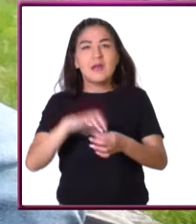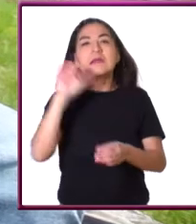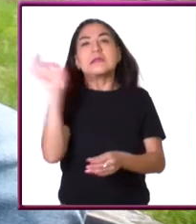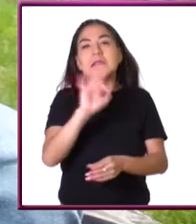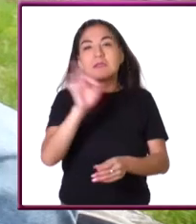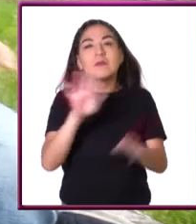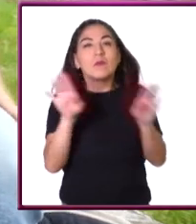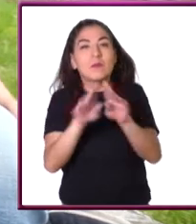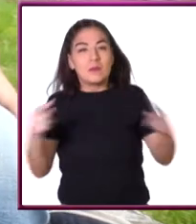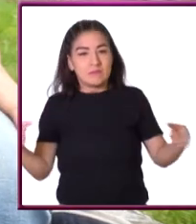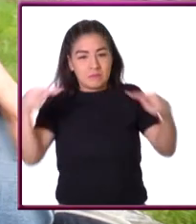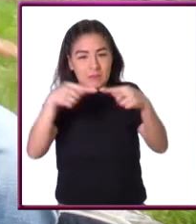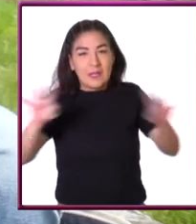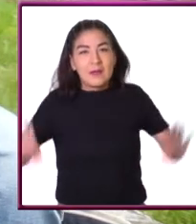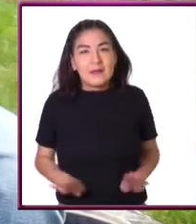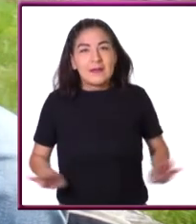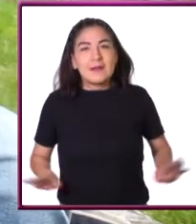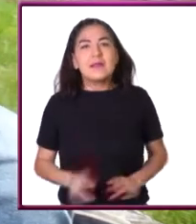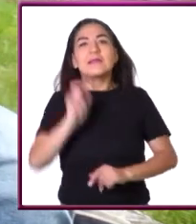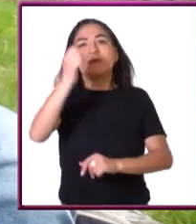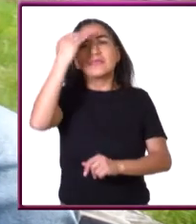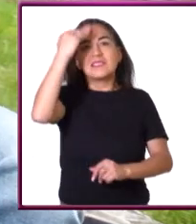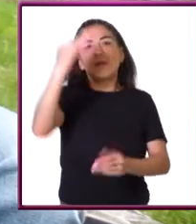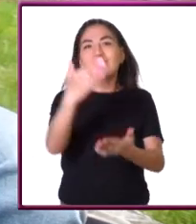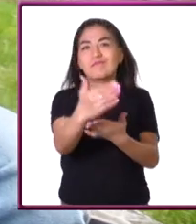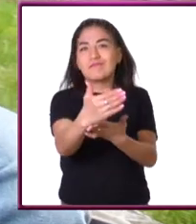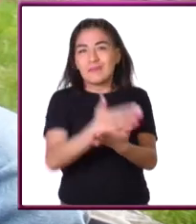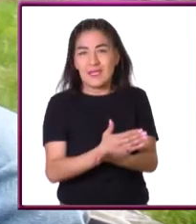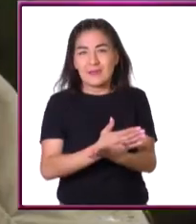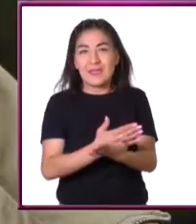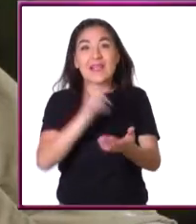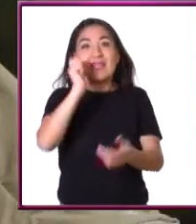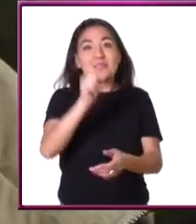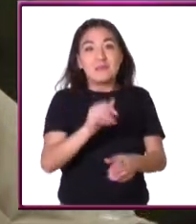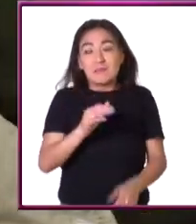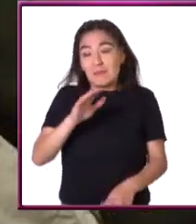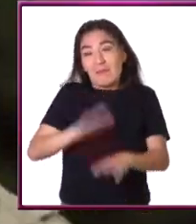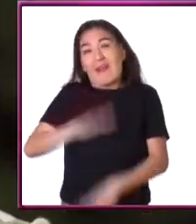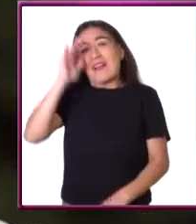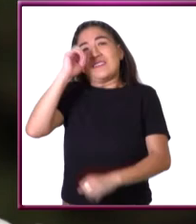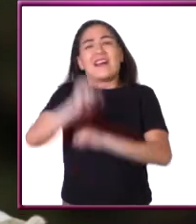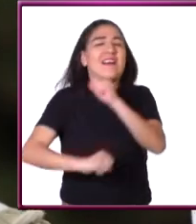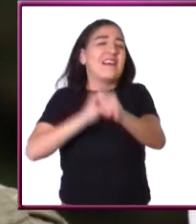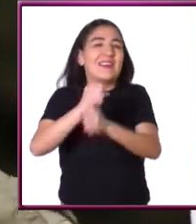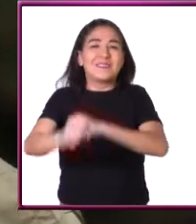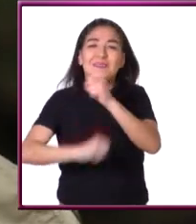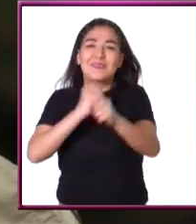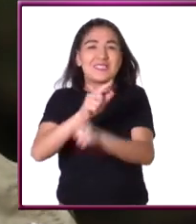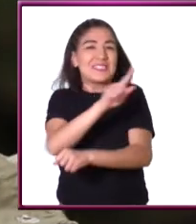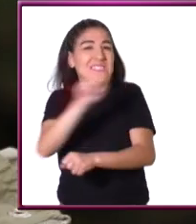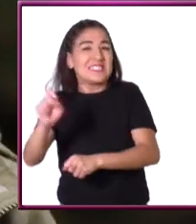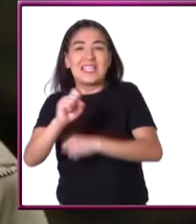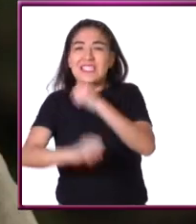posibilidades de que coincidan en el espacio y el tiempo son muy reducidas, desde decenas hasta cientos de años, cosa que no